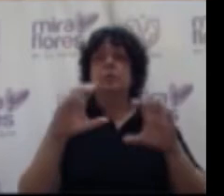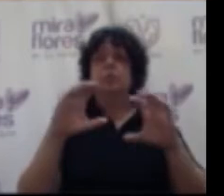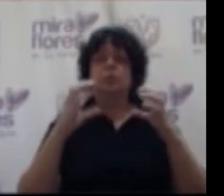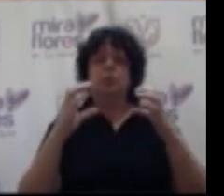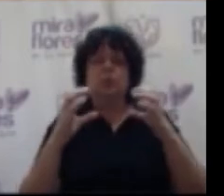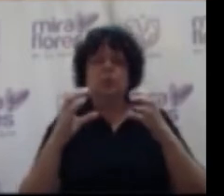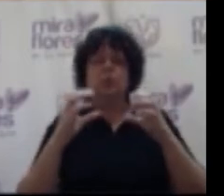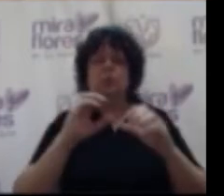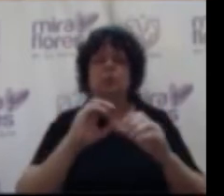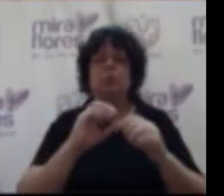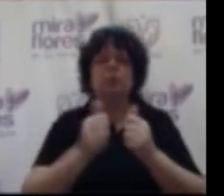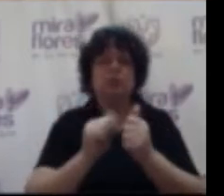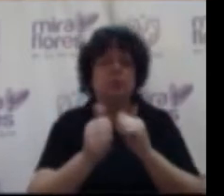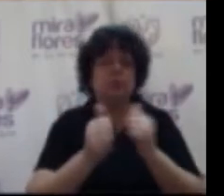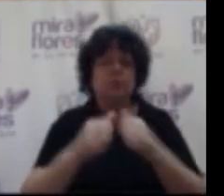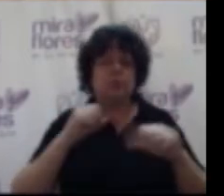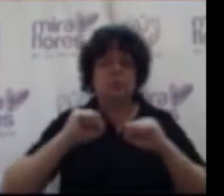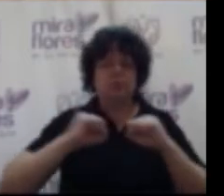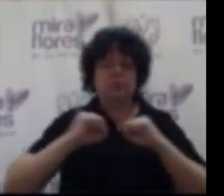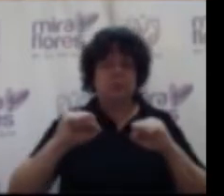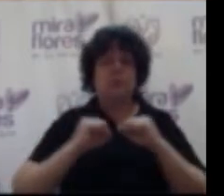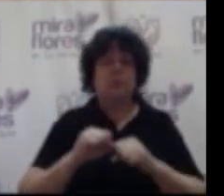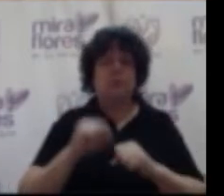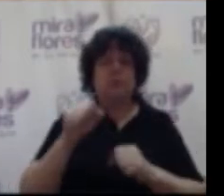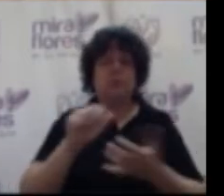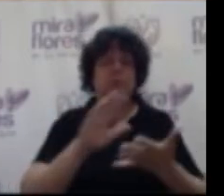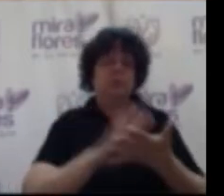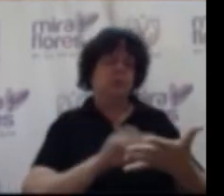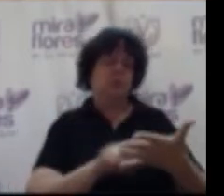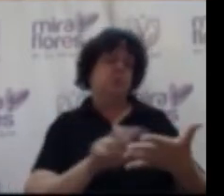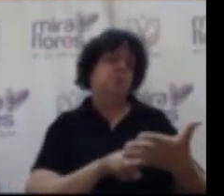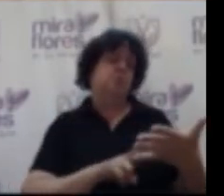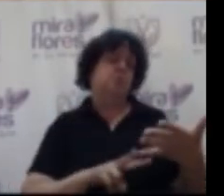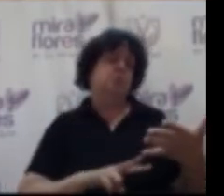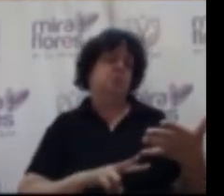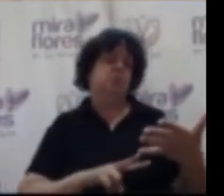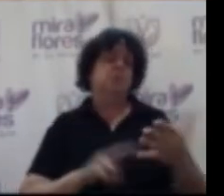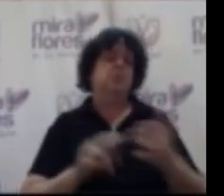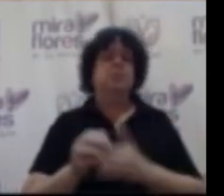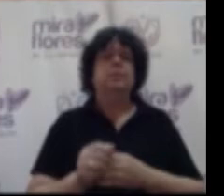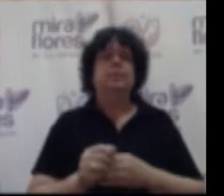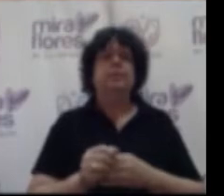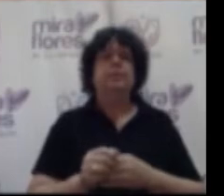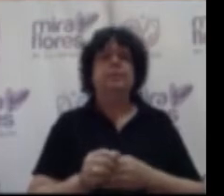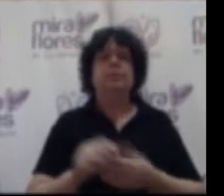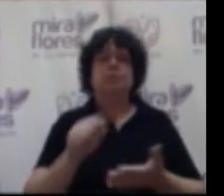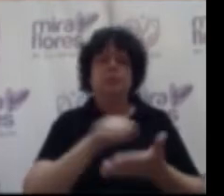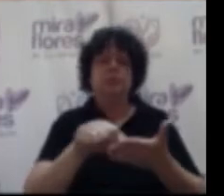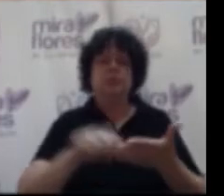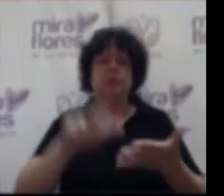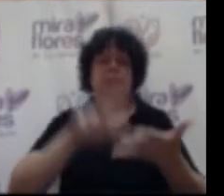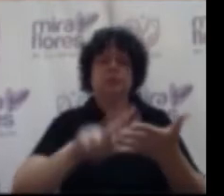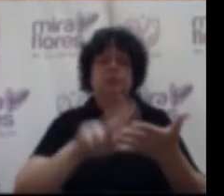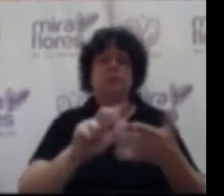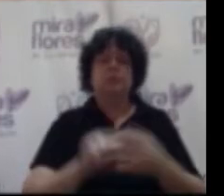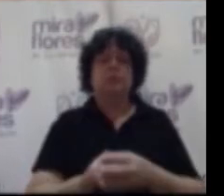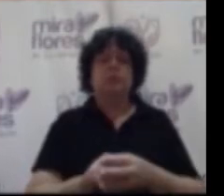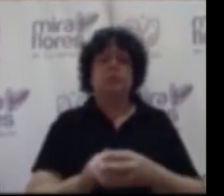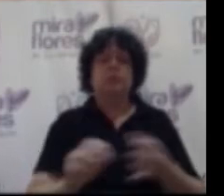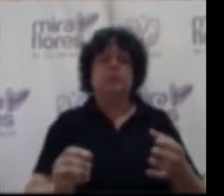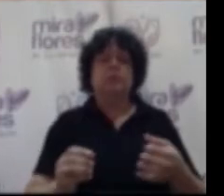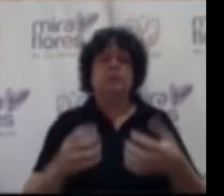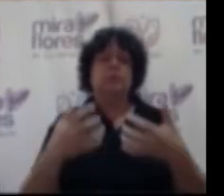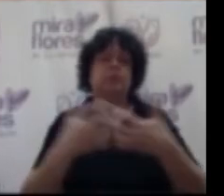panamericanos del dos mil diecinueve mediante este oficio nos hacen llegar la propuesta de convenio de colaboración interinstitucional